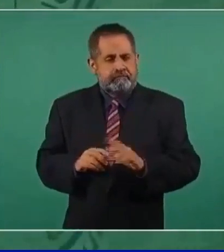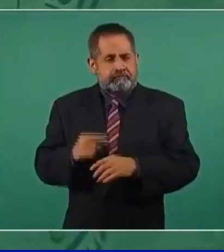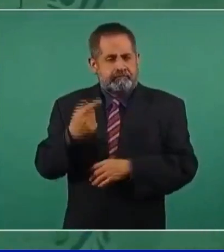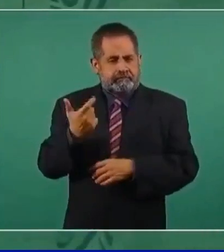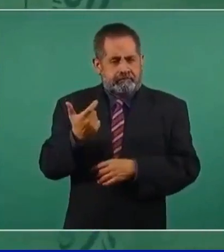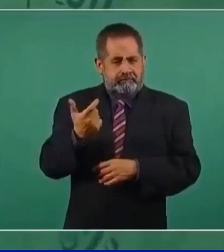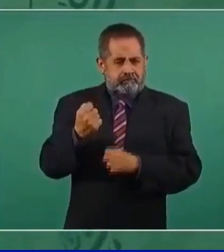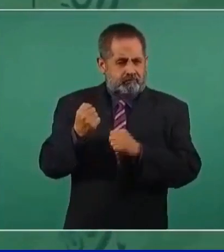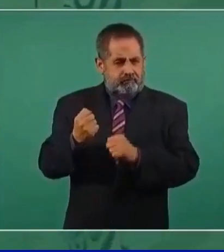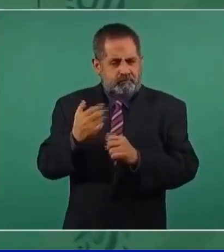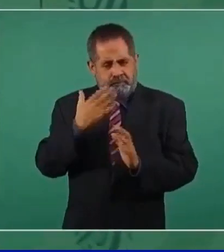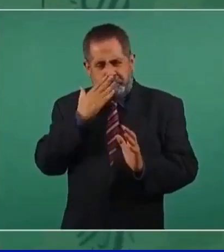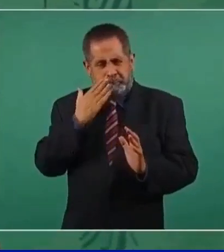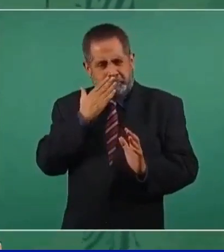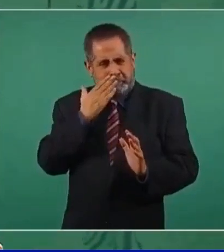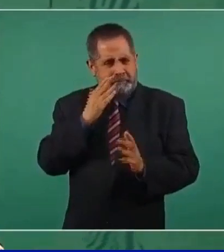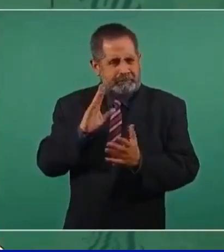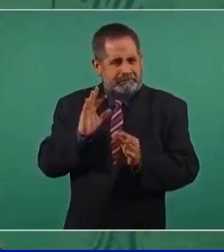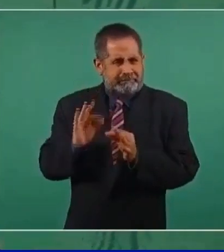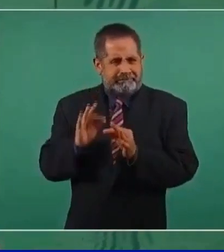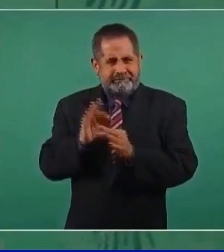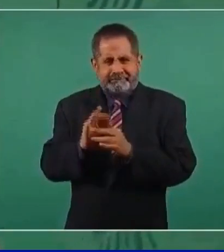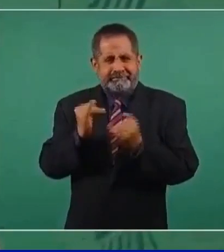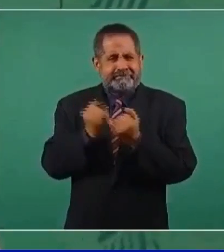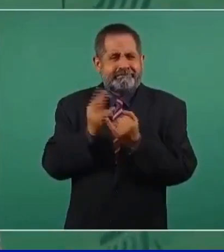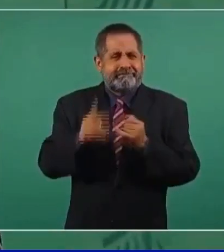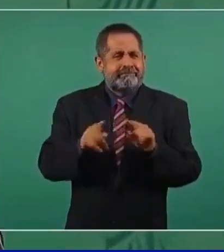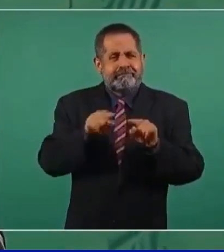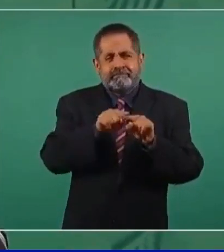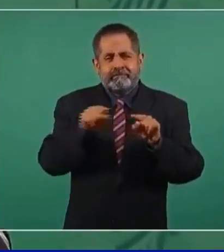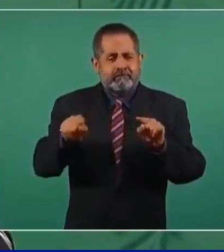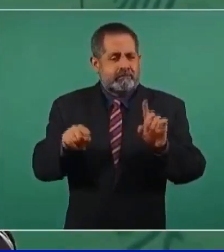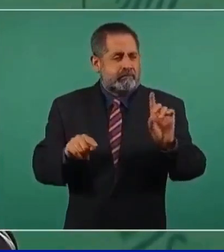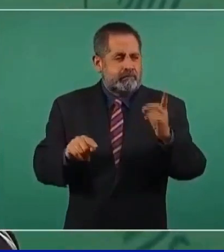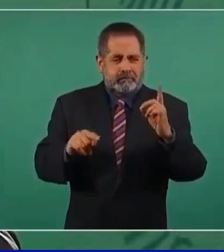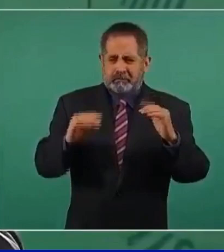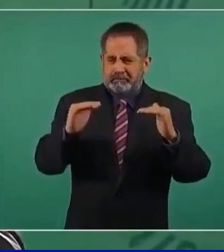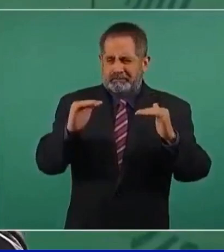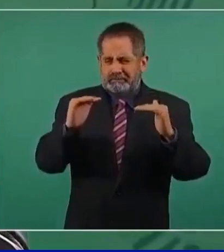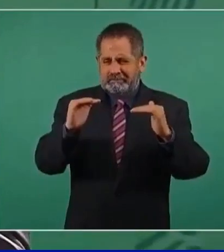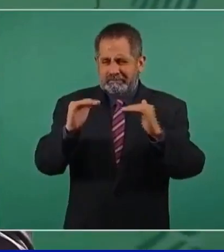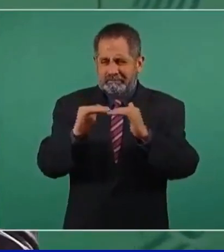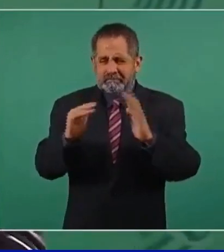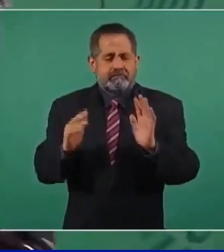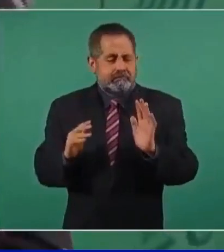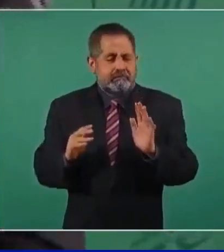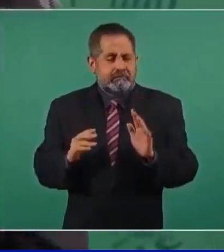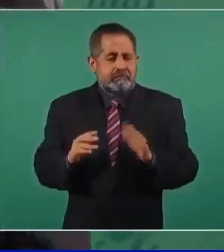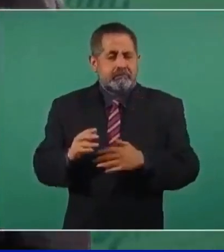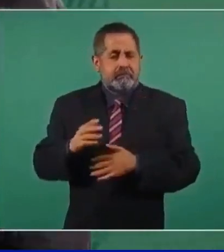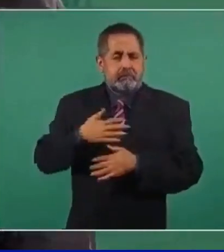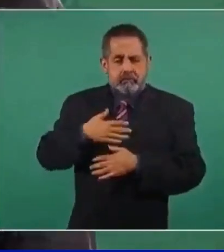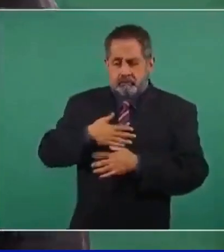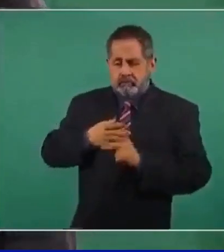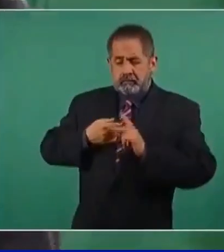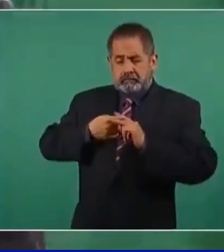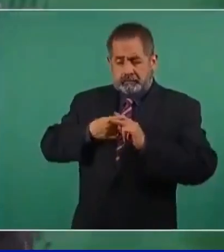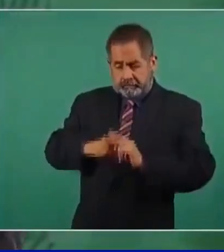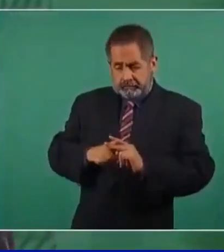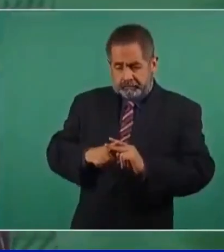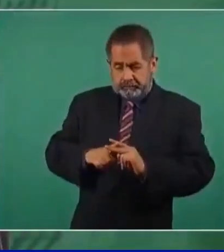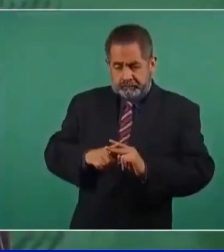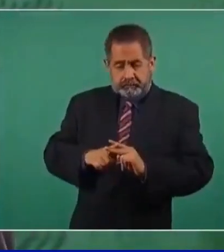prácticamente igual, en relación al dólar, de cuando iniciamos el gobierno.